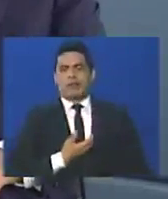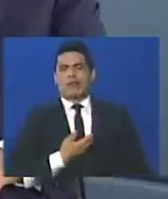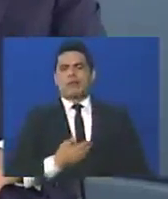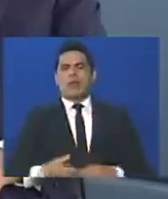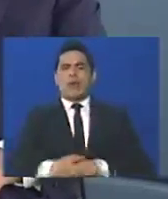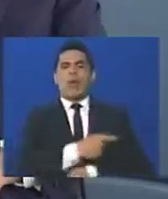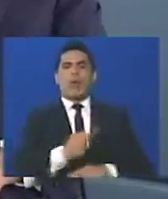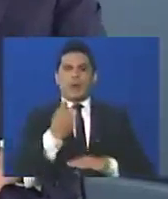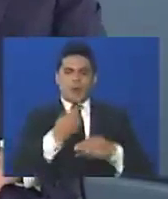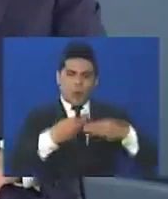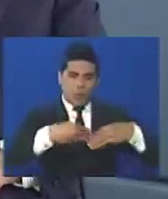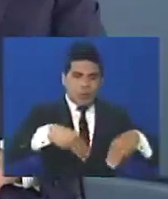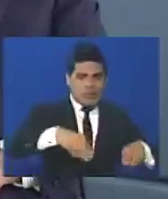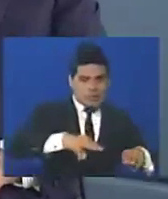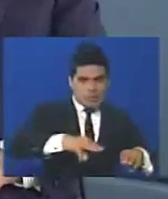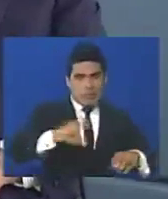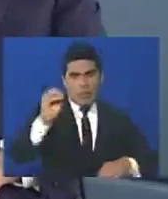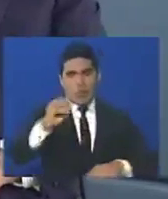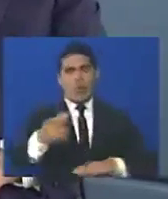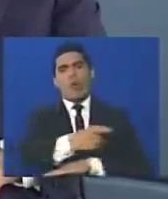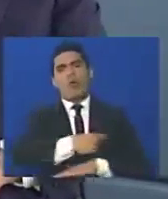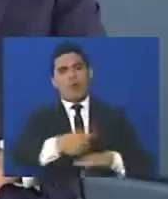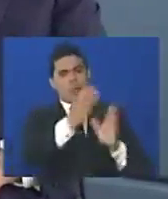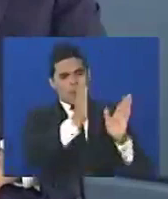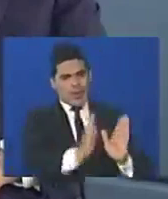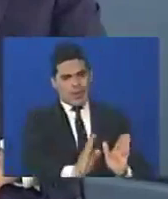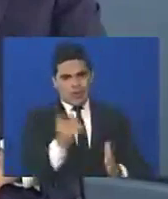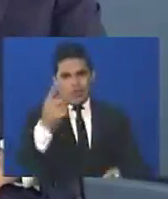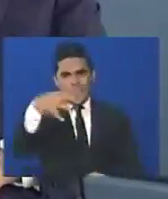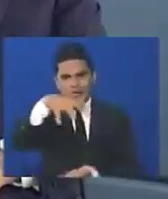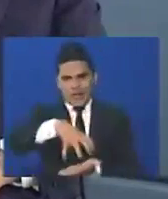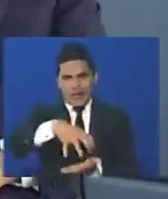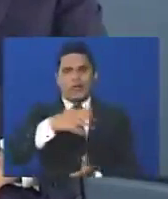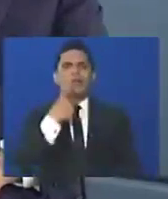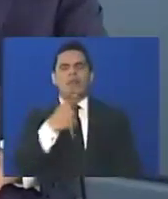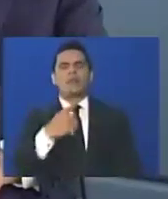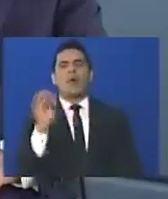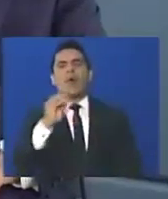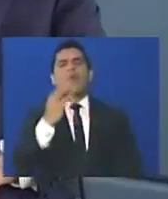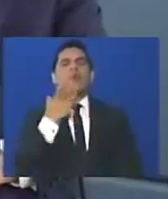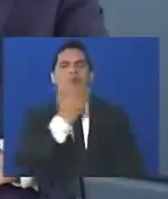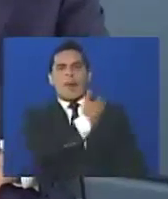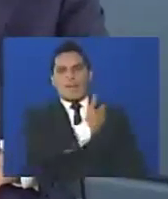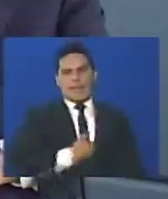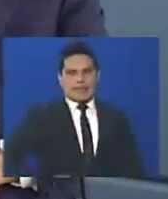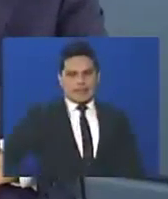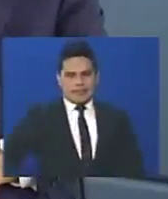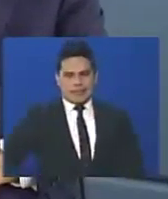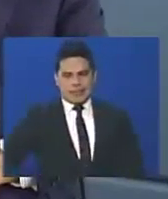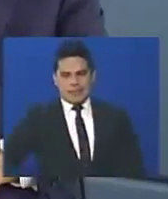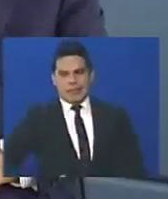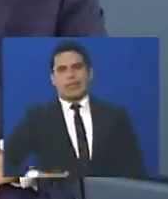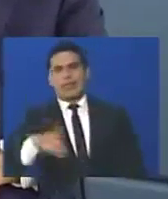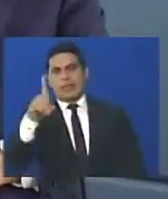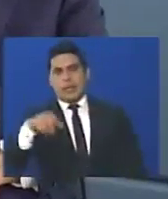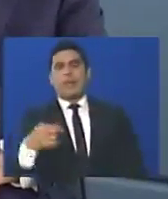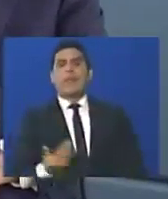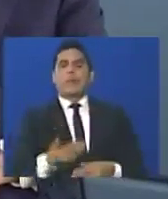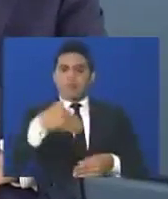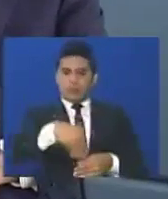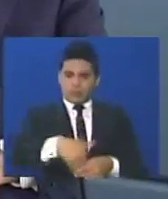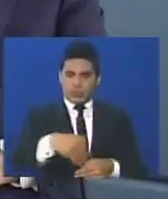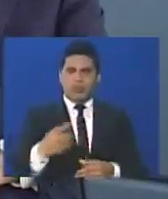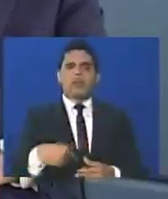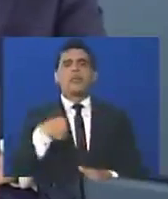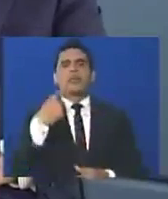municipio, o los gobernadores, que son autoridades de un estado, o el presidente, quien es una autoridad electa a nivel